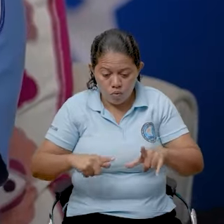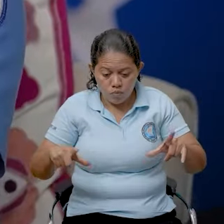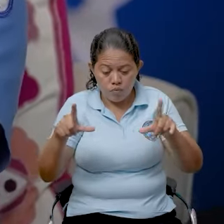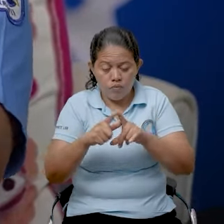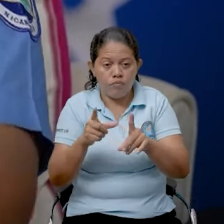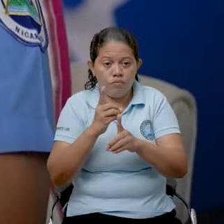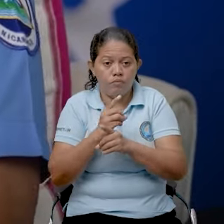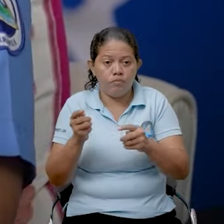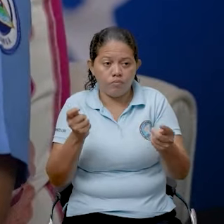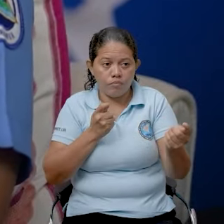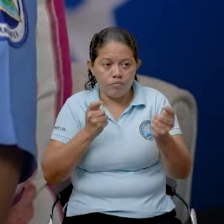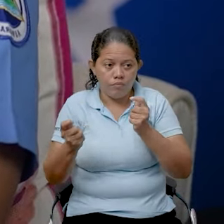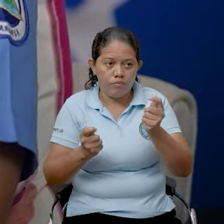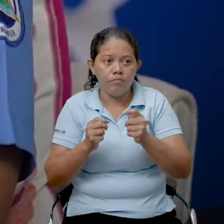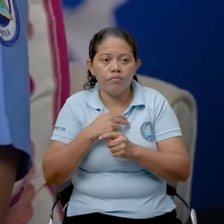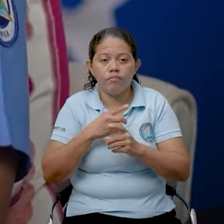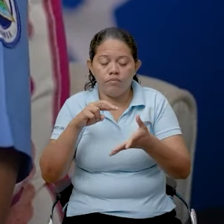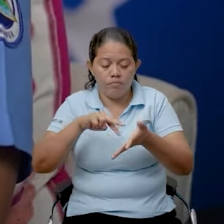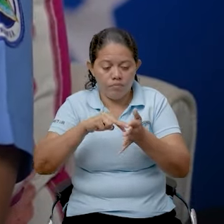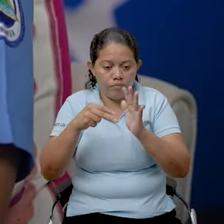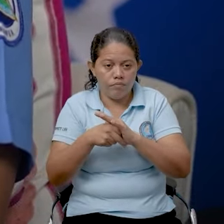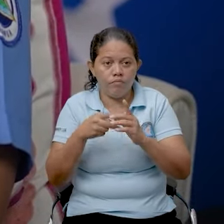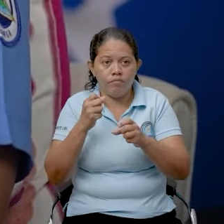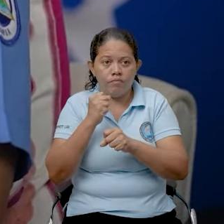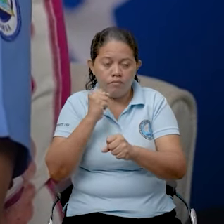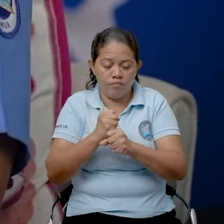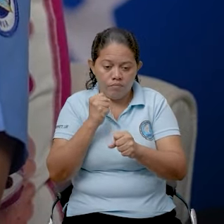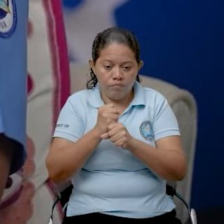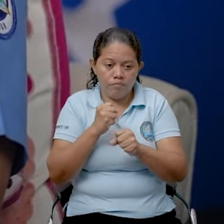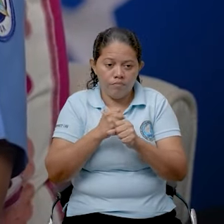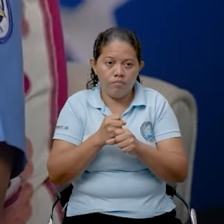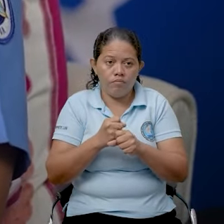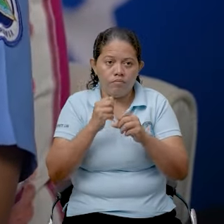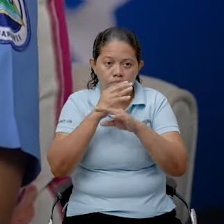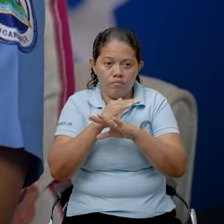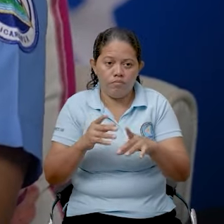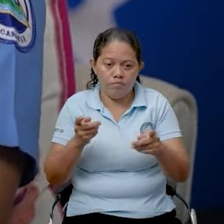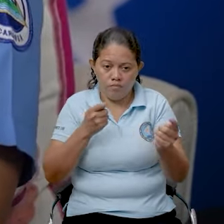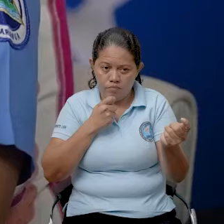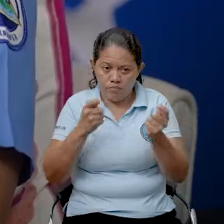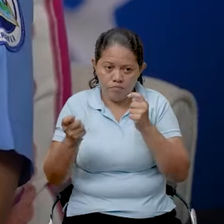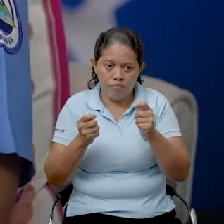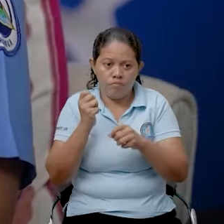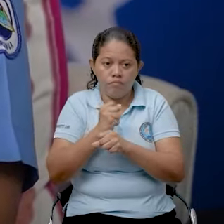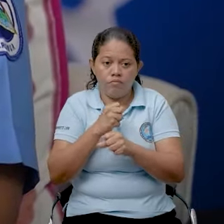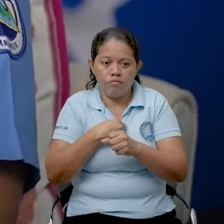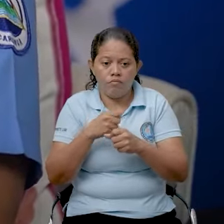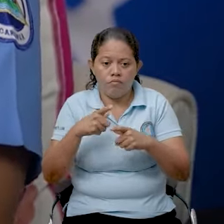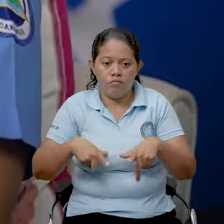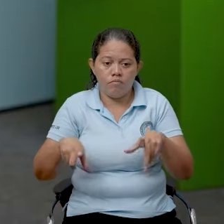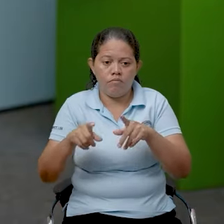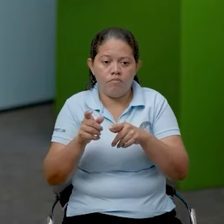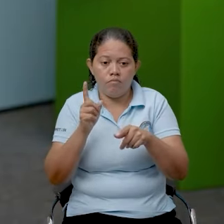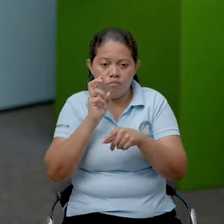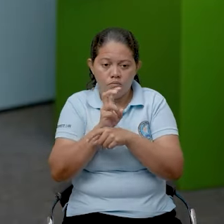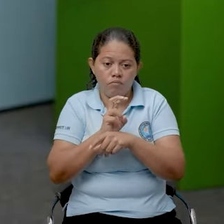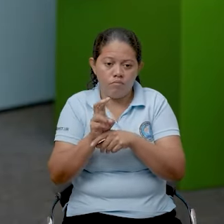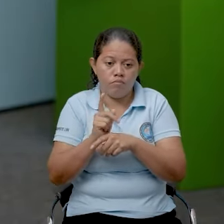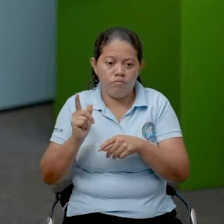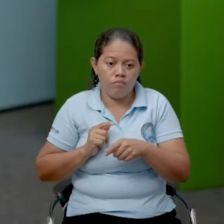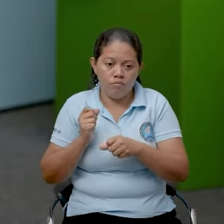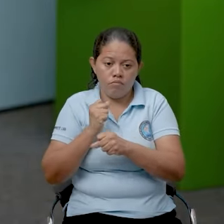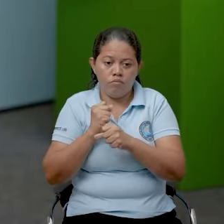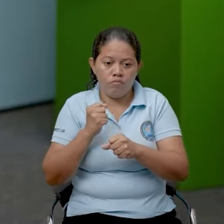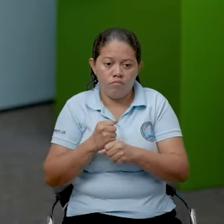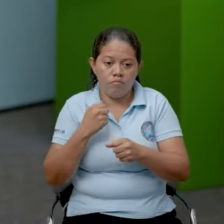aspectos. significa que tenemos que trabajar para la parte operativa, tenemos que trabajar para la parte preventiva, tenemos